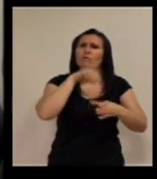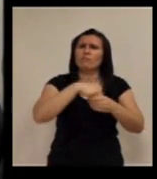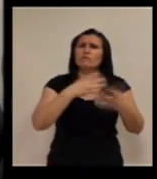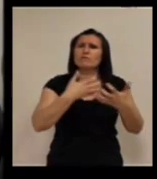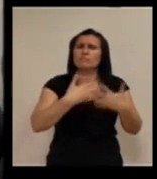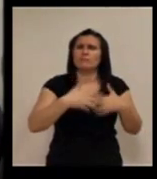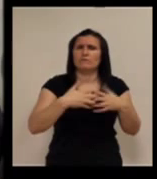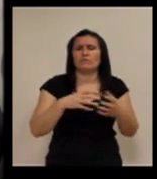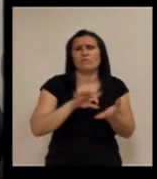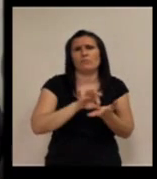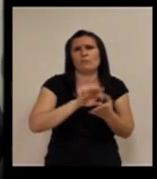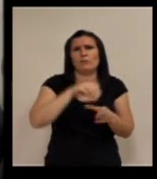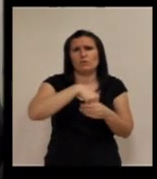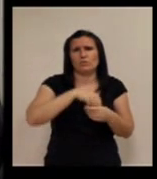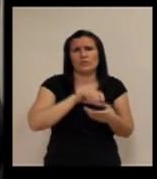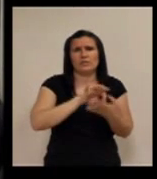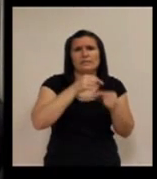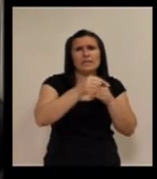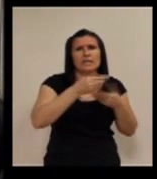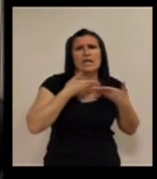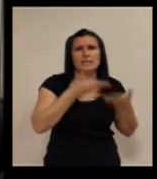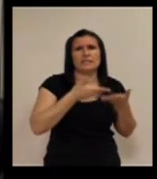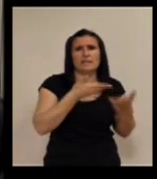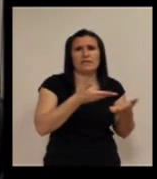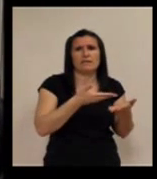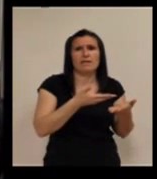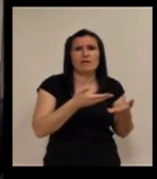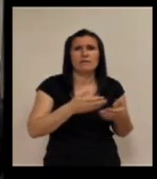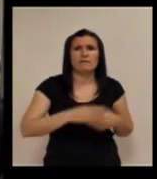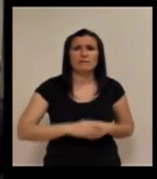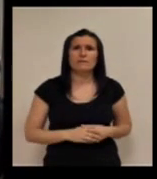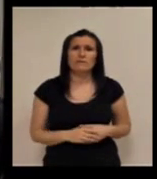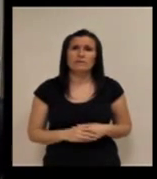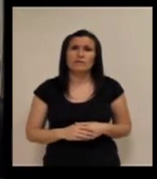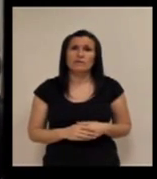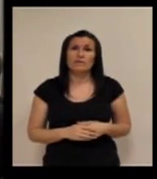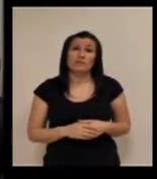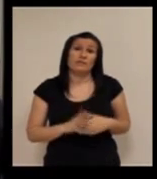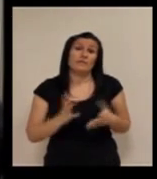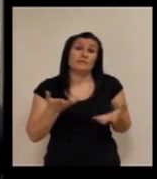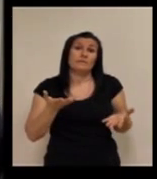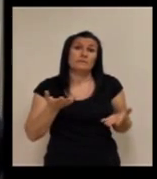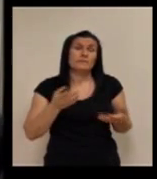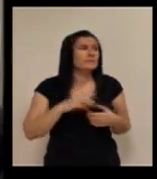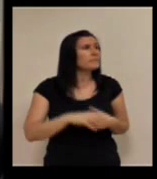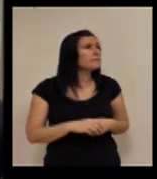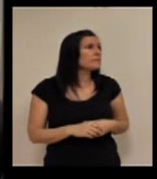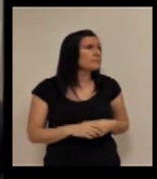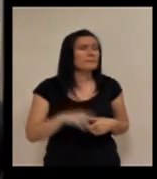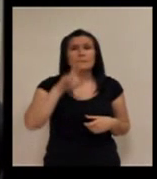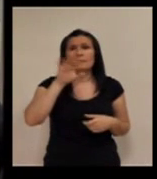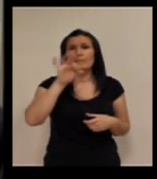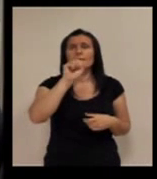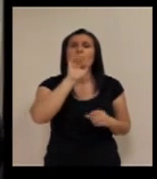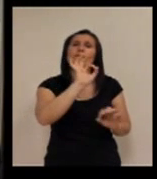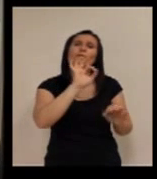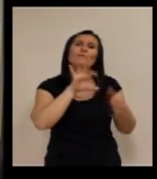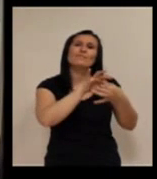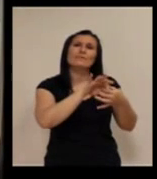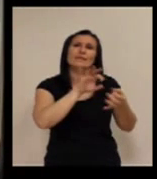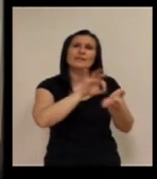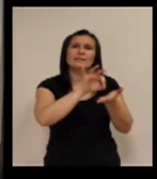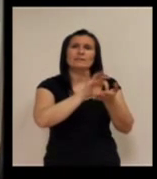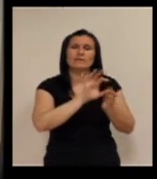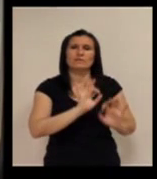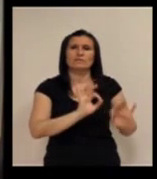de la teleasistencia. Entonces, tenemos que ir, claro. Y eso es en cuanto a servicios